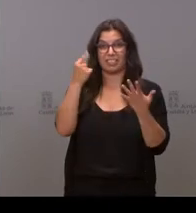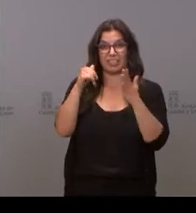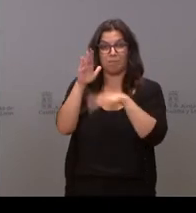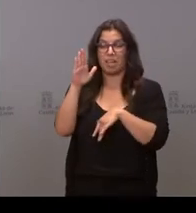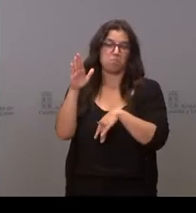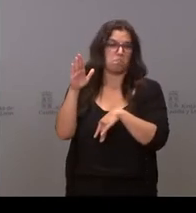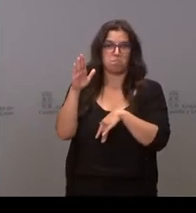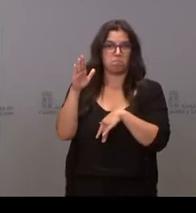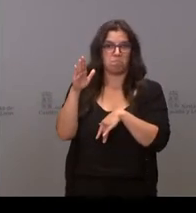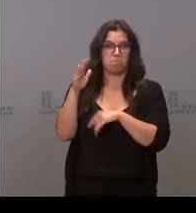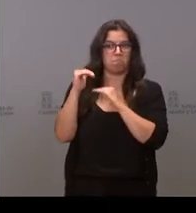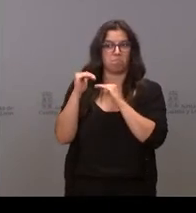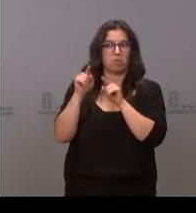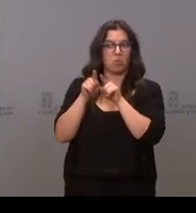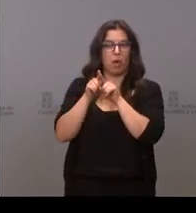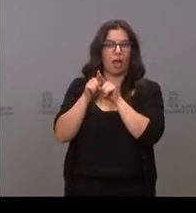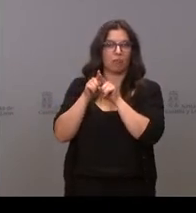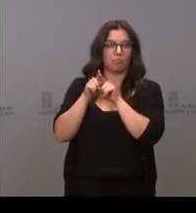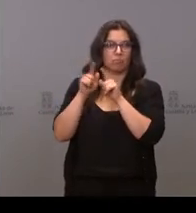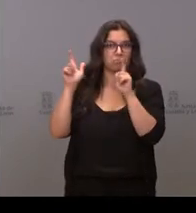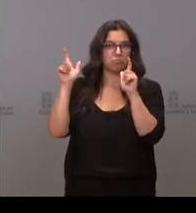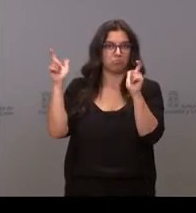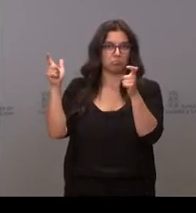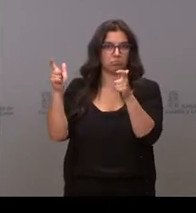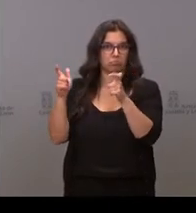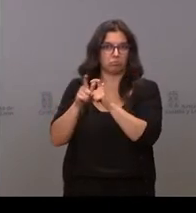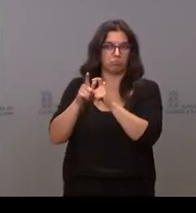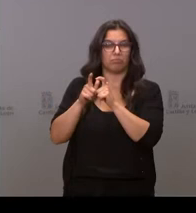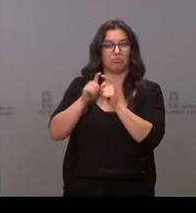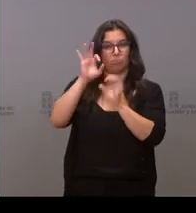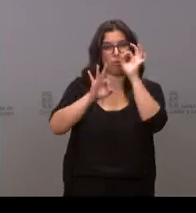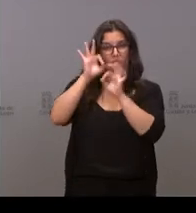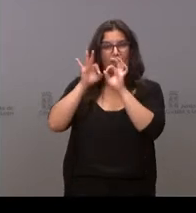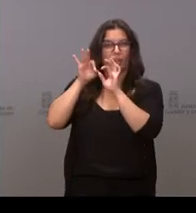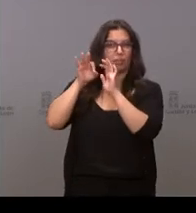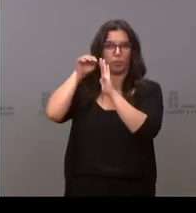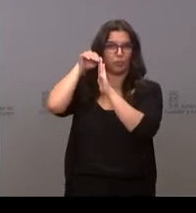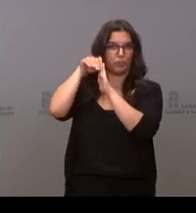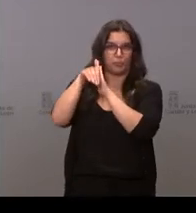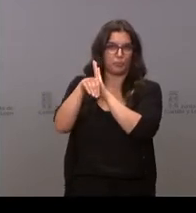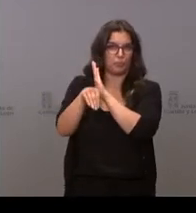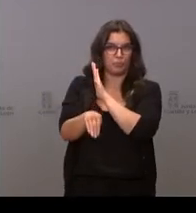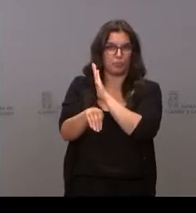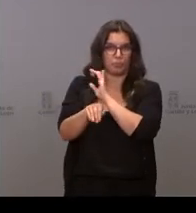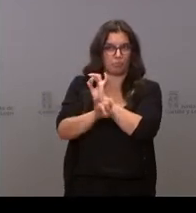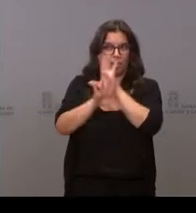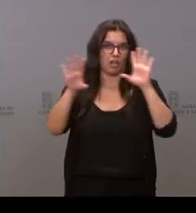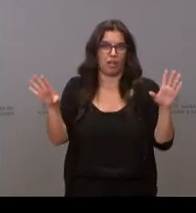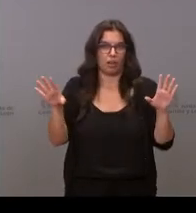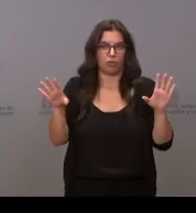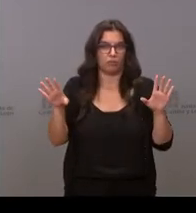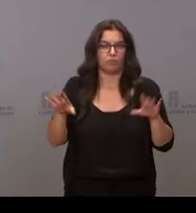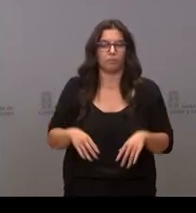mantiene una tendencia descendente de manera clara y